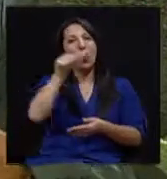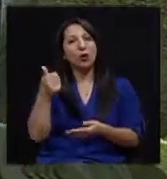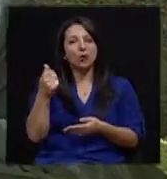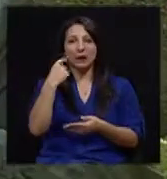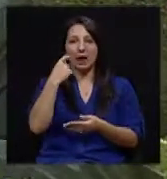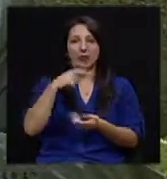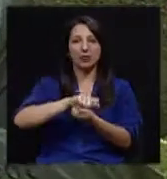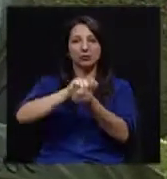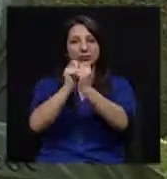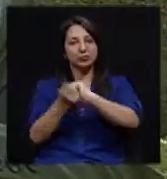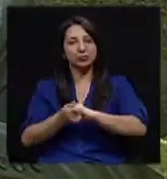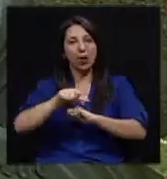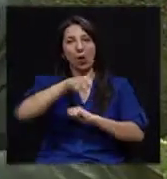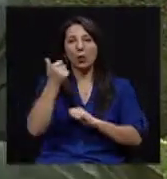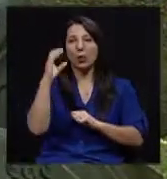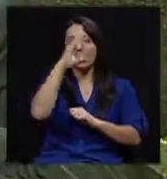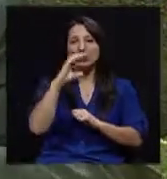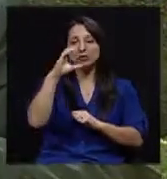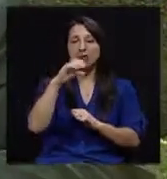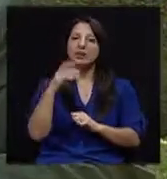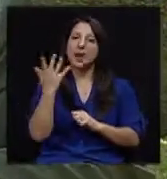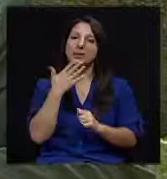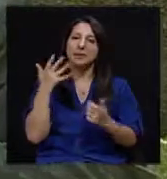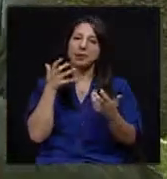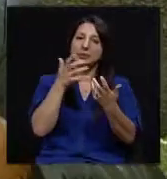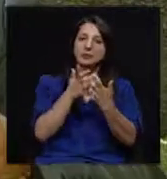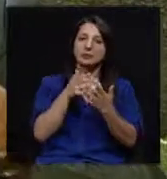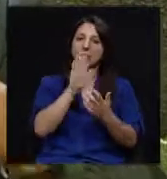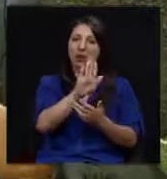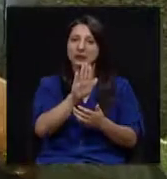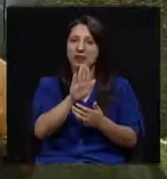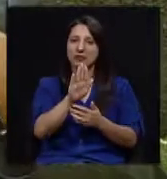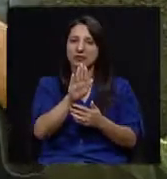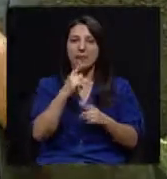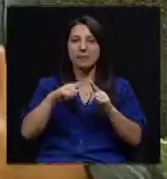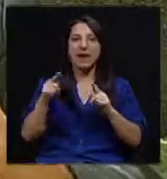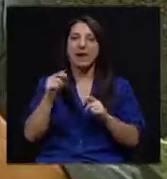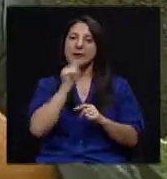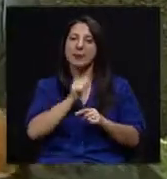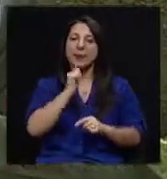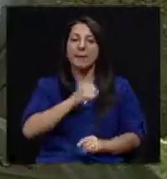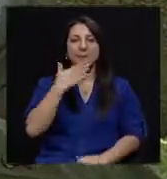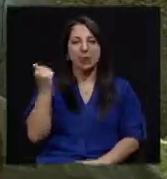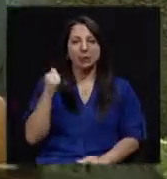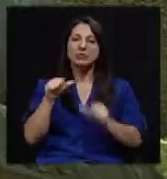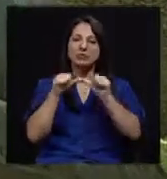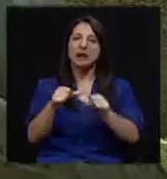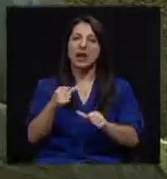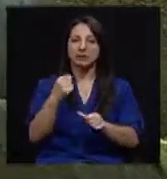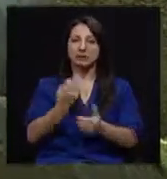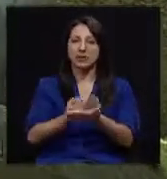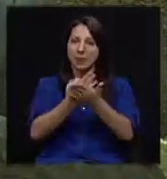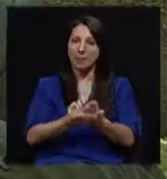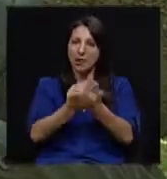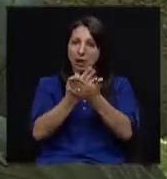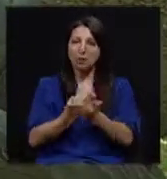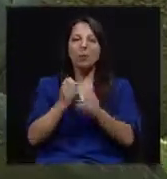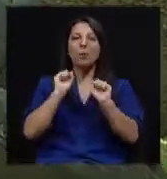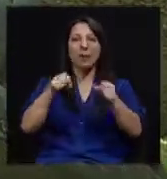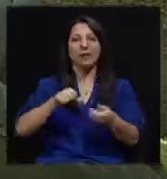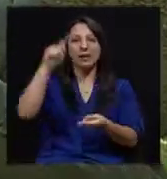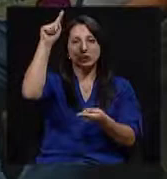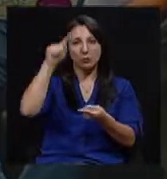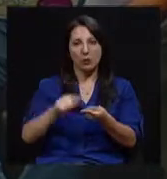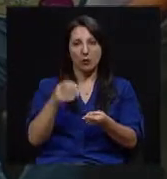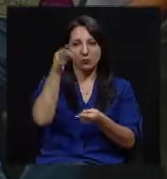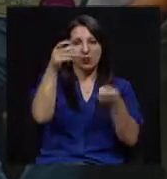cambie el fármaco, le busque otra droga, que mejor se acomode a este paciente en específico, para que lo tolere mejor, siga el tratamiento al pie de la letra y podamos disminuir las complicaciones